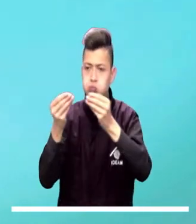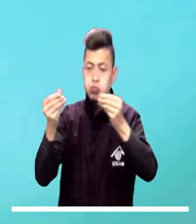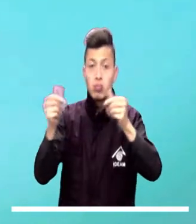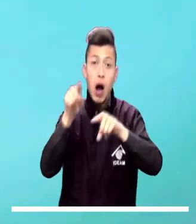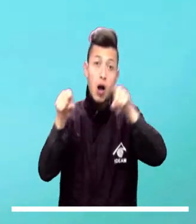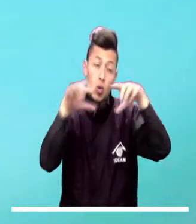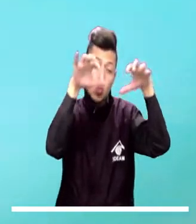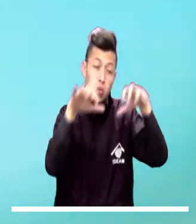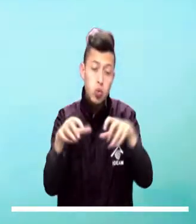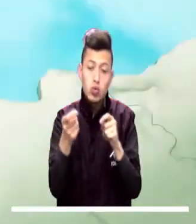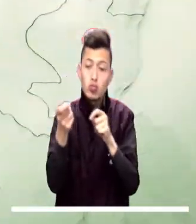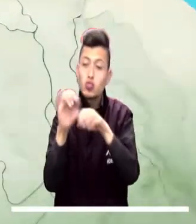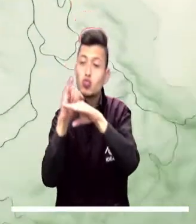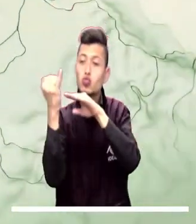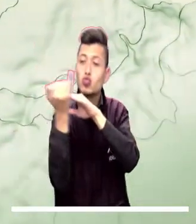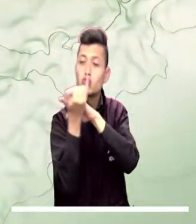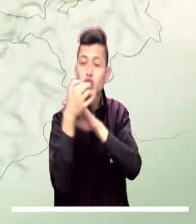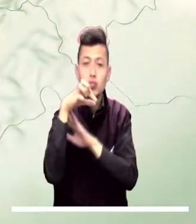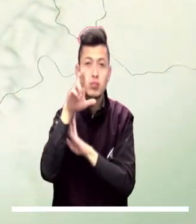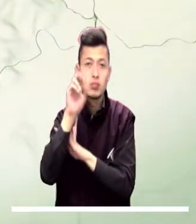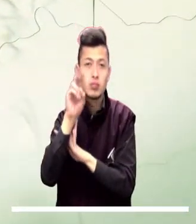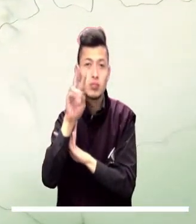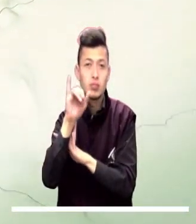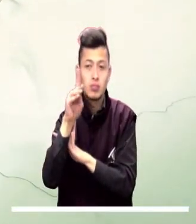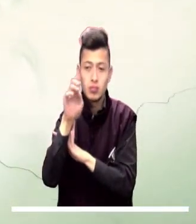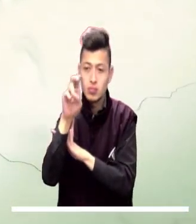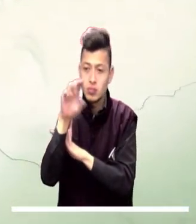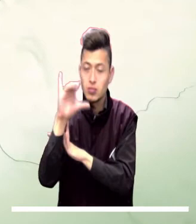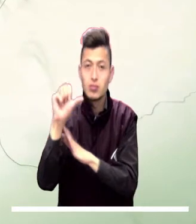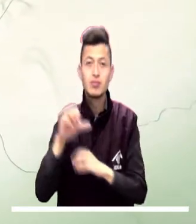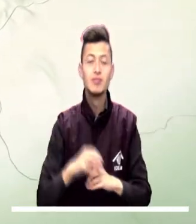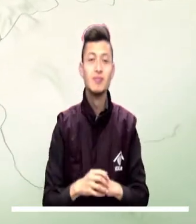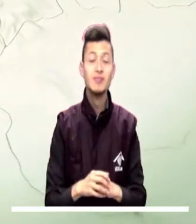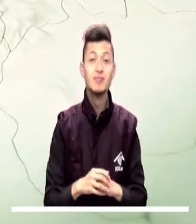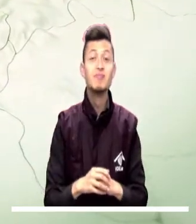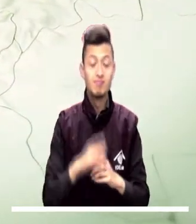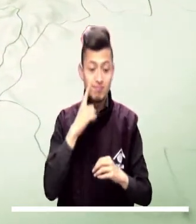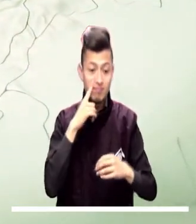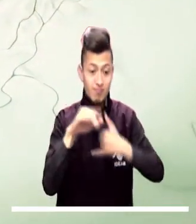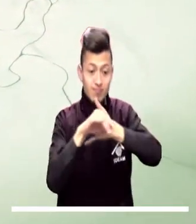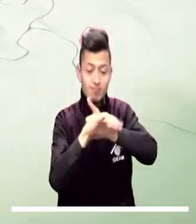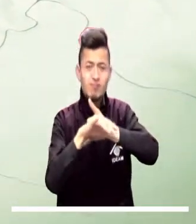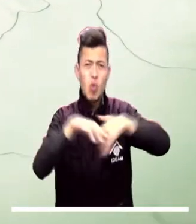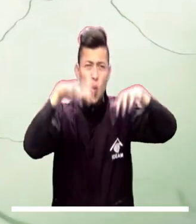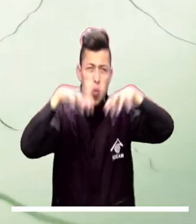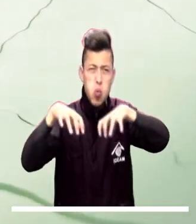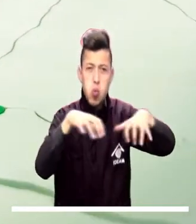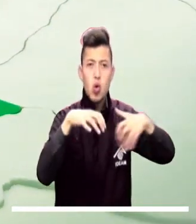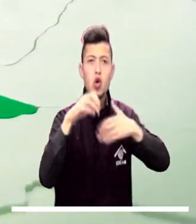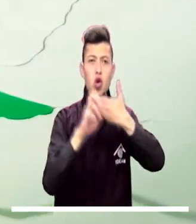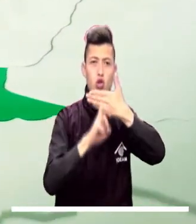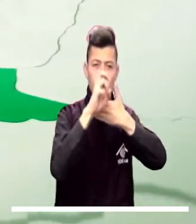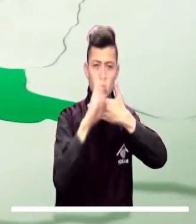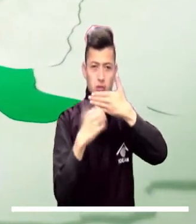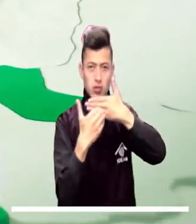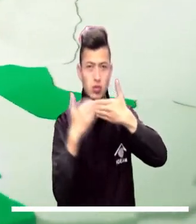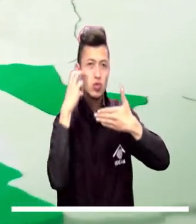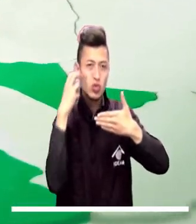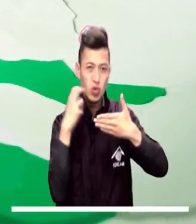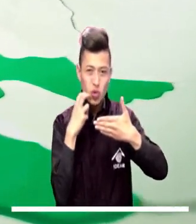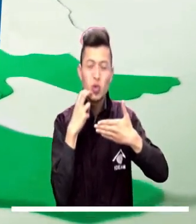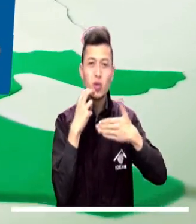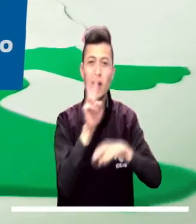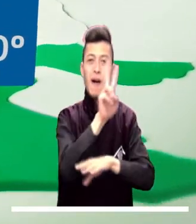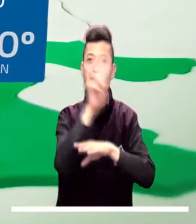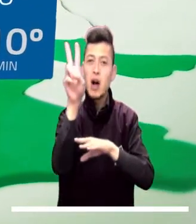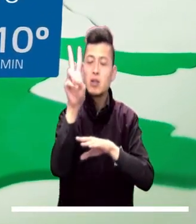variable, no se descartan lloviznas en cercanías a Providencia. Hacia el occidente del país se advierten cielos cargados de lluvias al norte